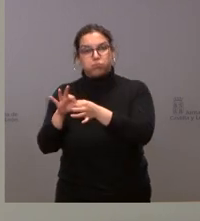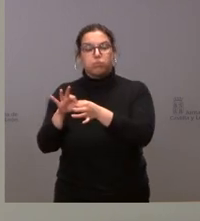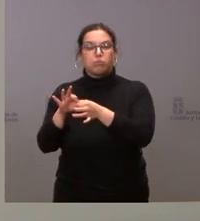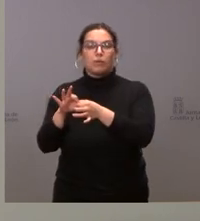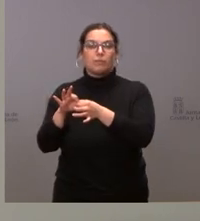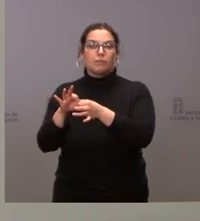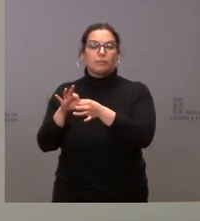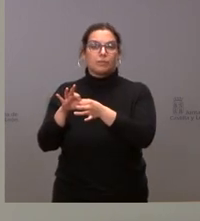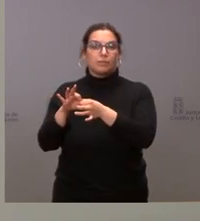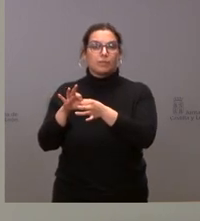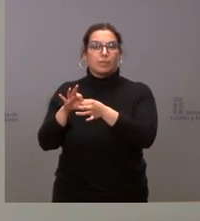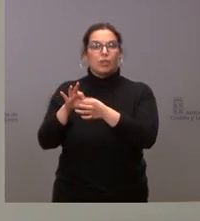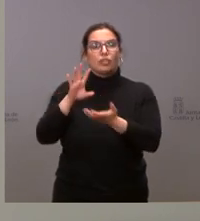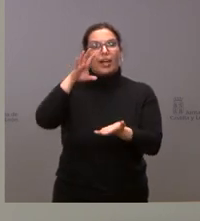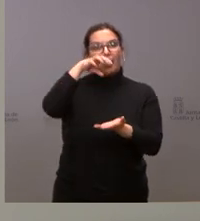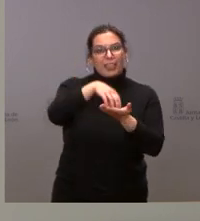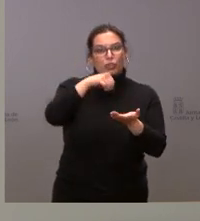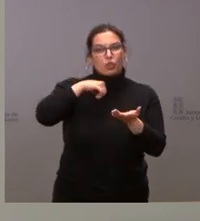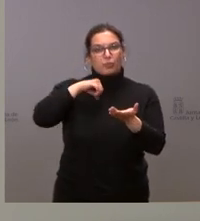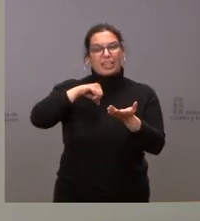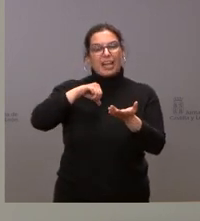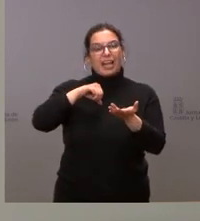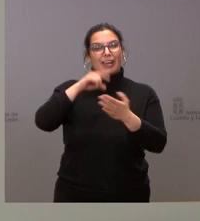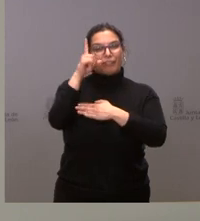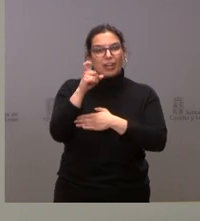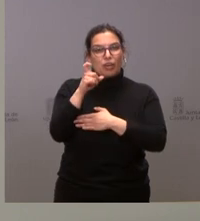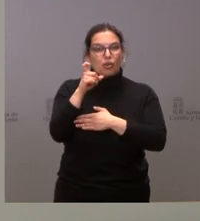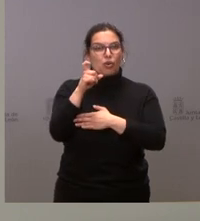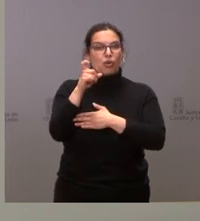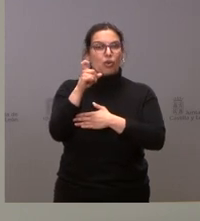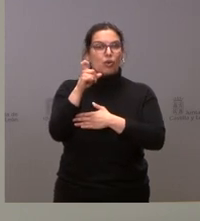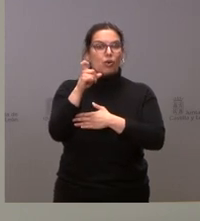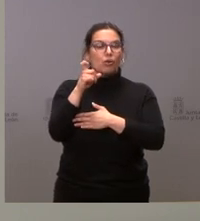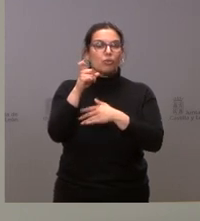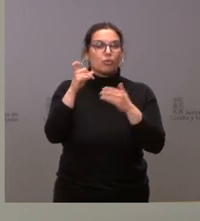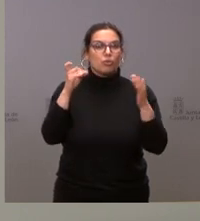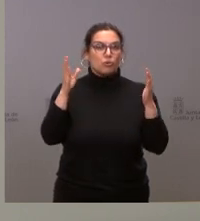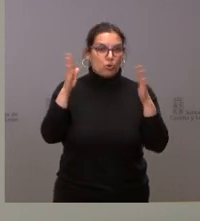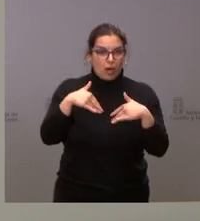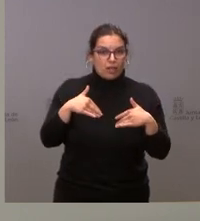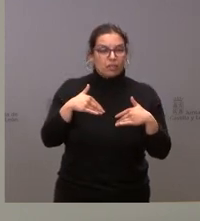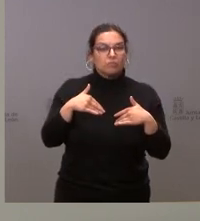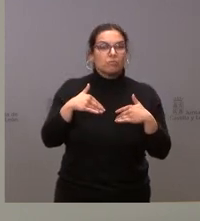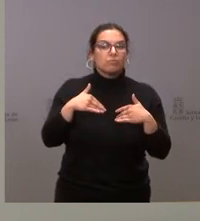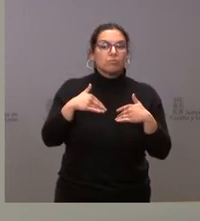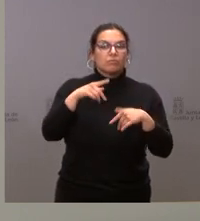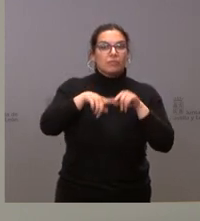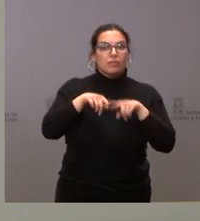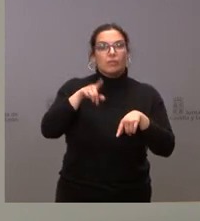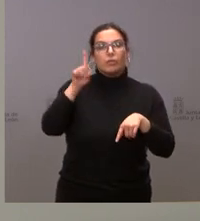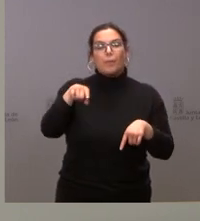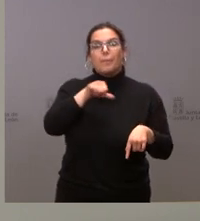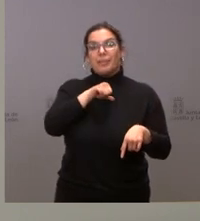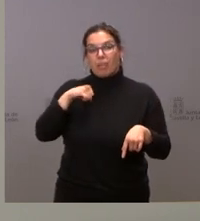de ningún centro hospitalario o sanitario adscrito si desarrollan su actividad también algunos en centros privados, son